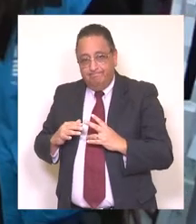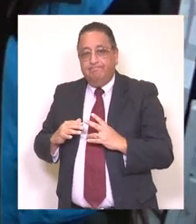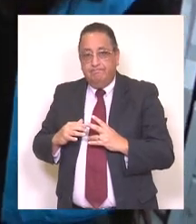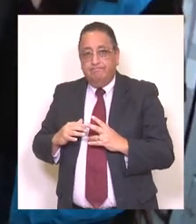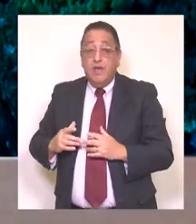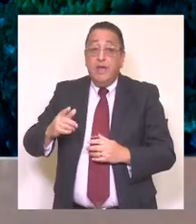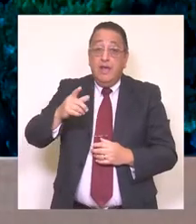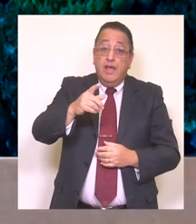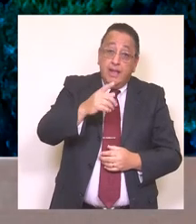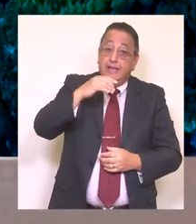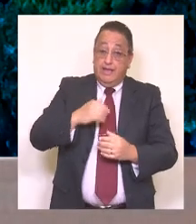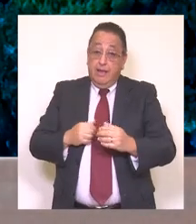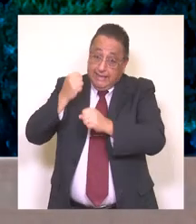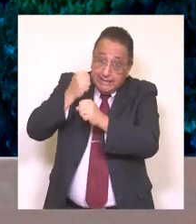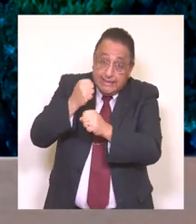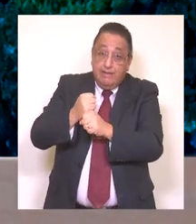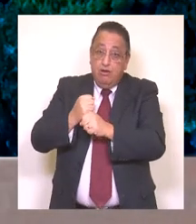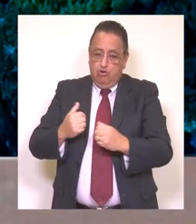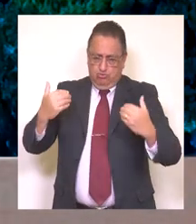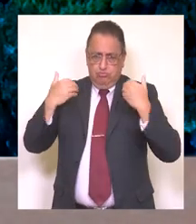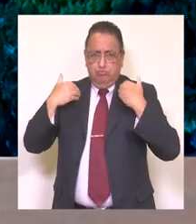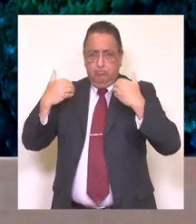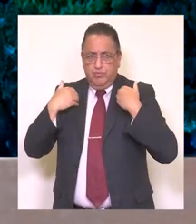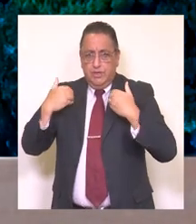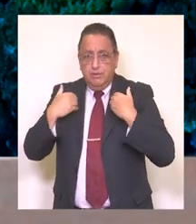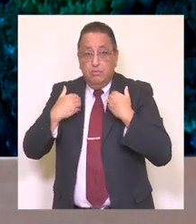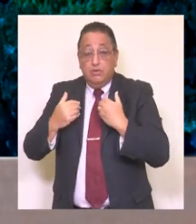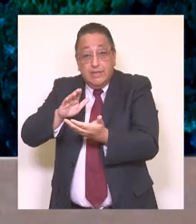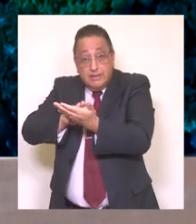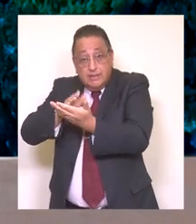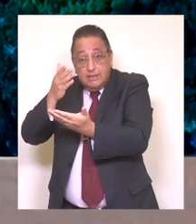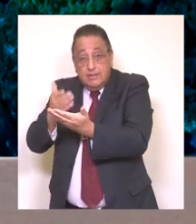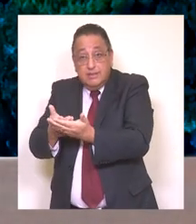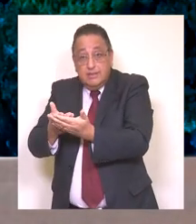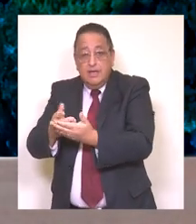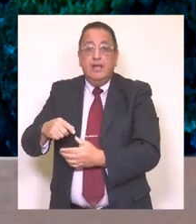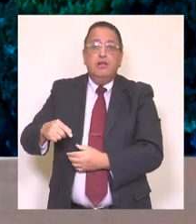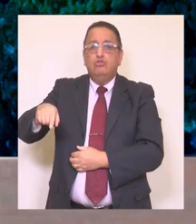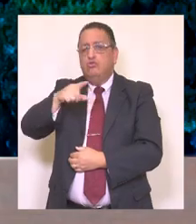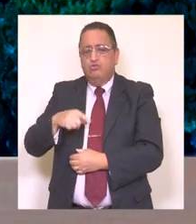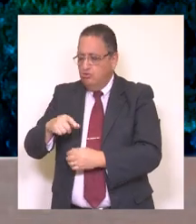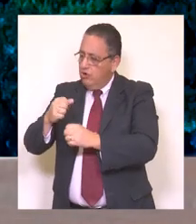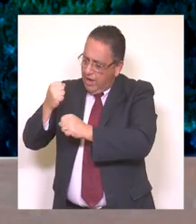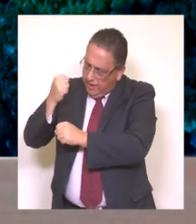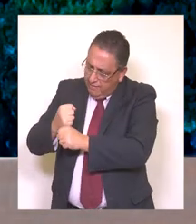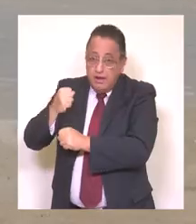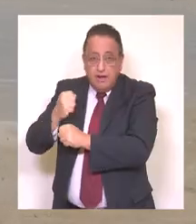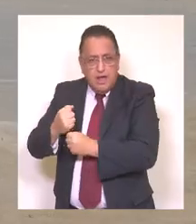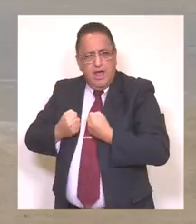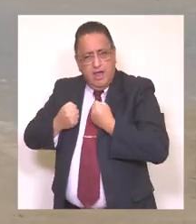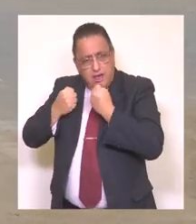con este programa. A través del programa también de deporte y promoción de la salud, seguimos realizando diferentes actividades